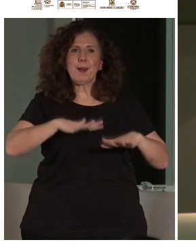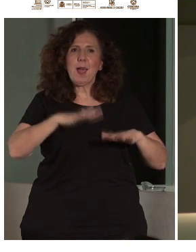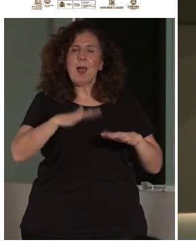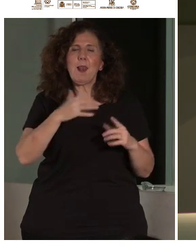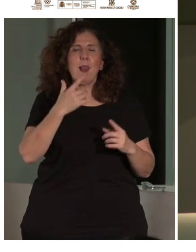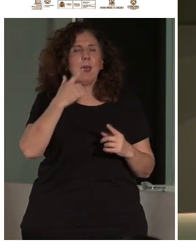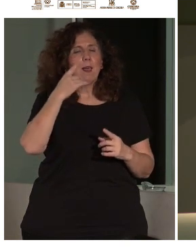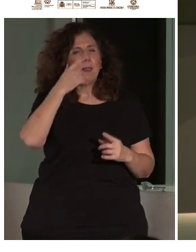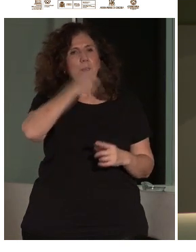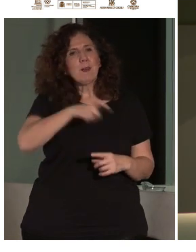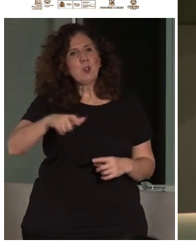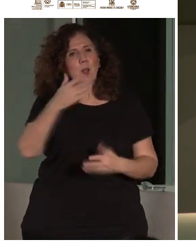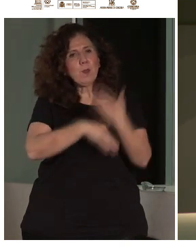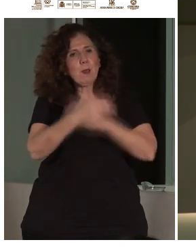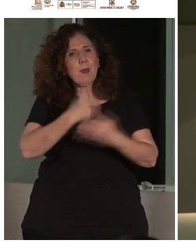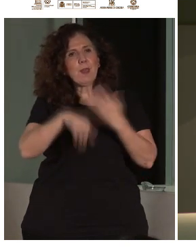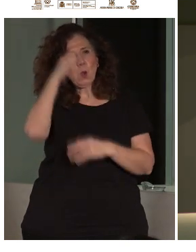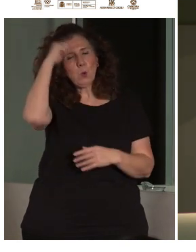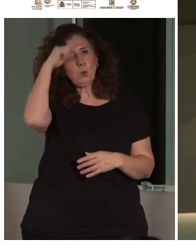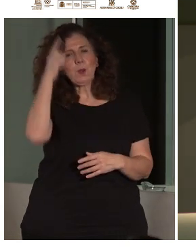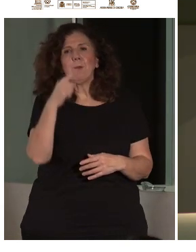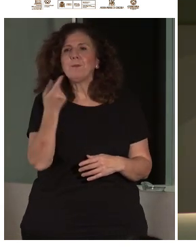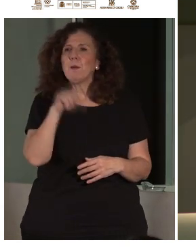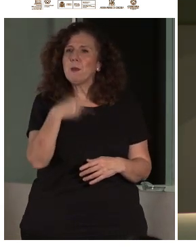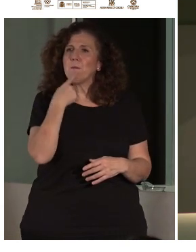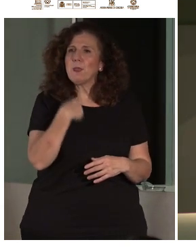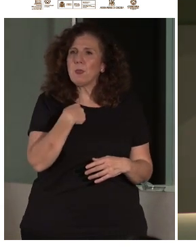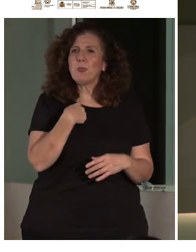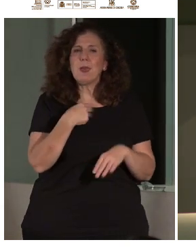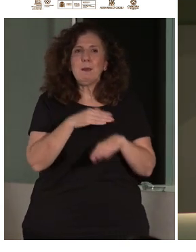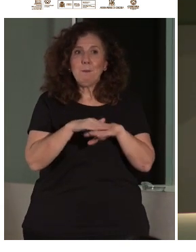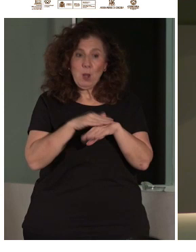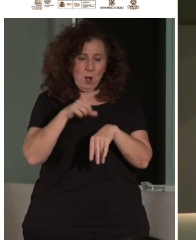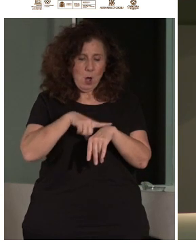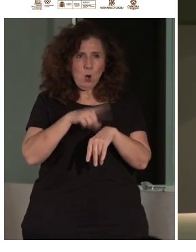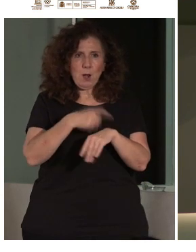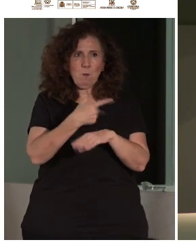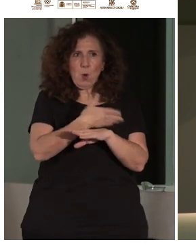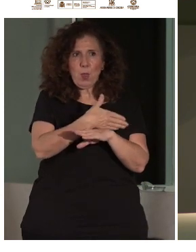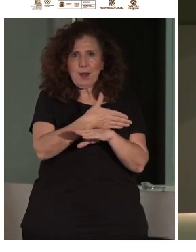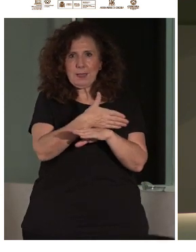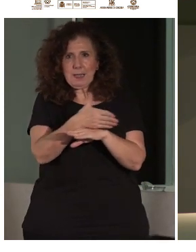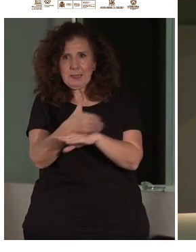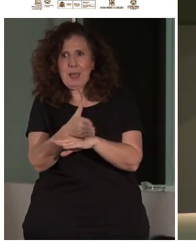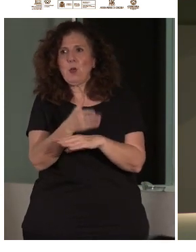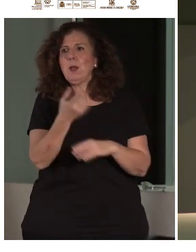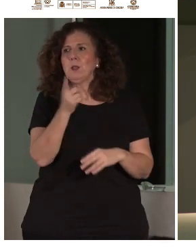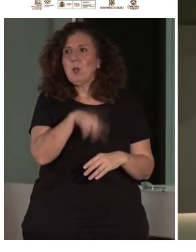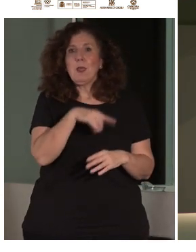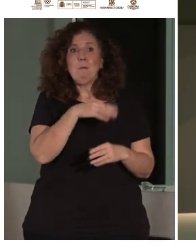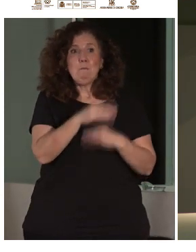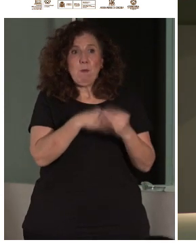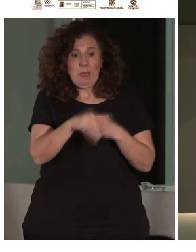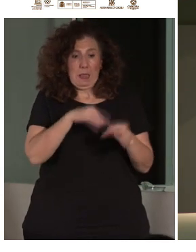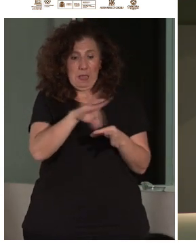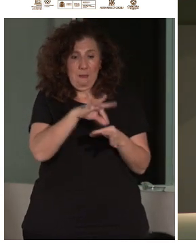discapacidad. Me comentan también que os diga que, bueno, que vamos un poquito retrasados, eso sí. Entonces, vamos a dar ahora paso al café.